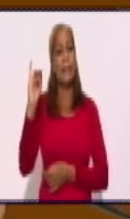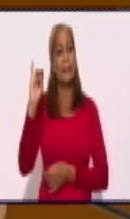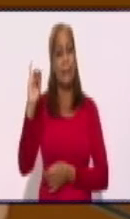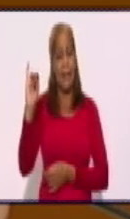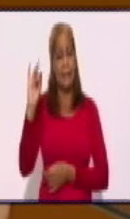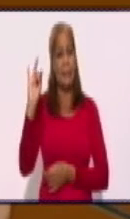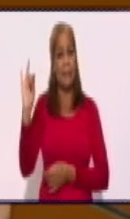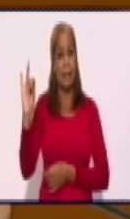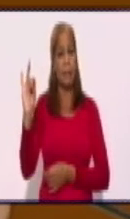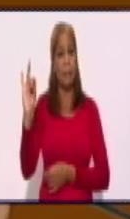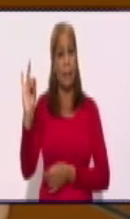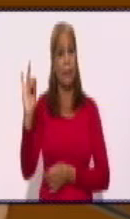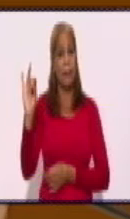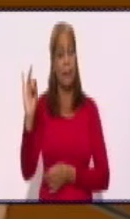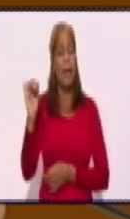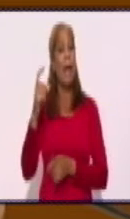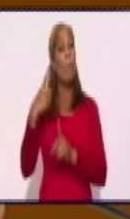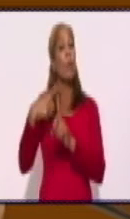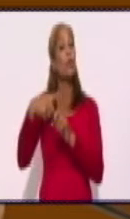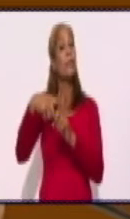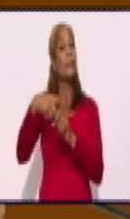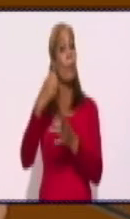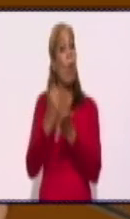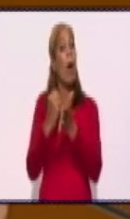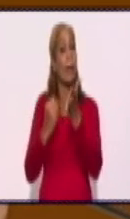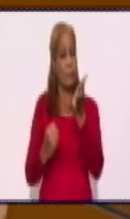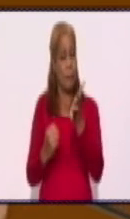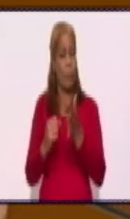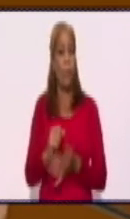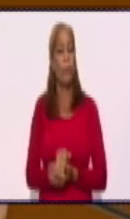Disminuimos un poquito las cifras relacionadas con el día de ayer.